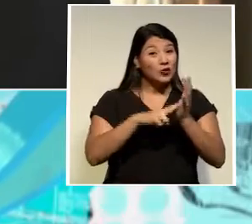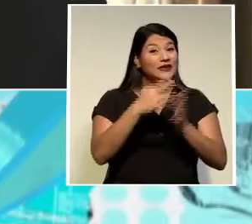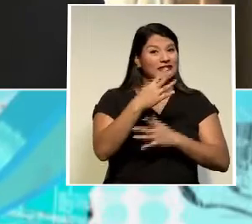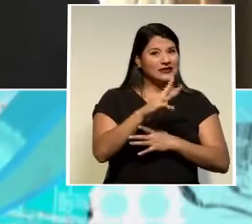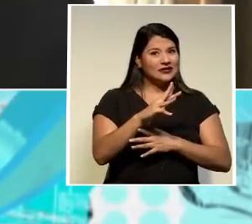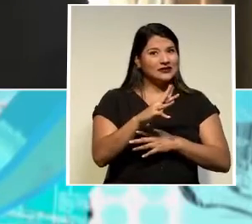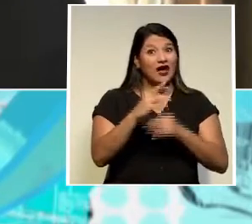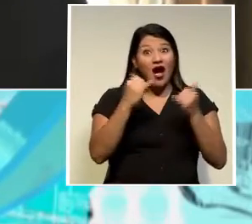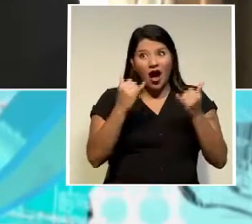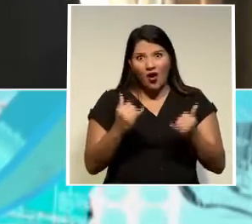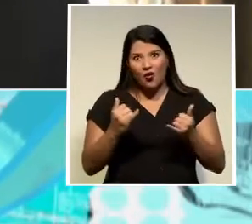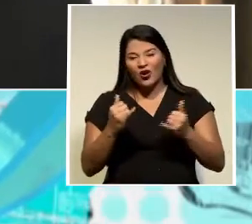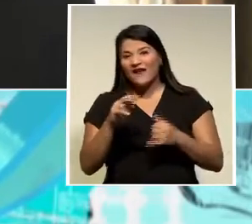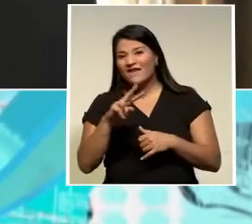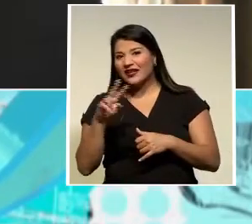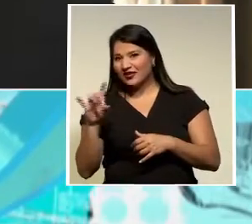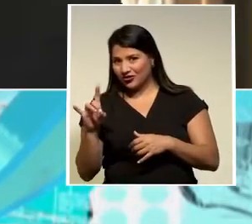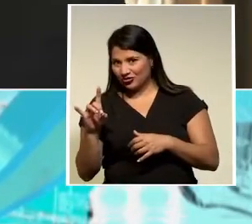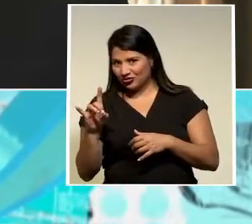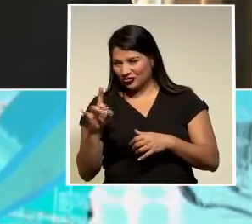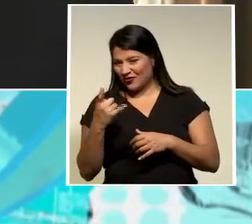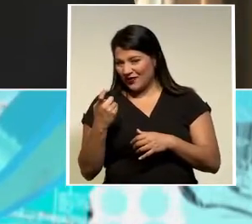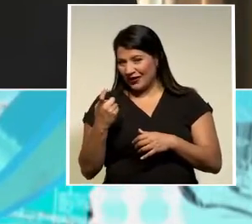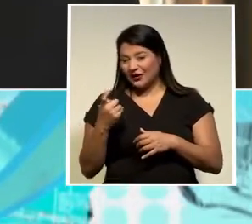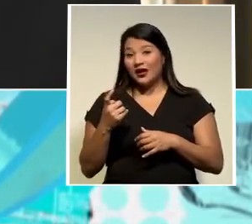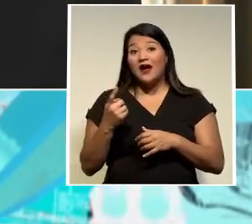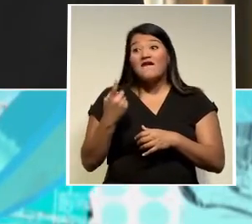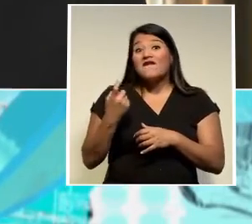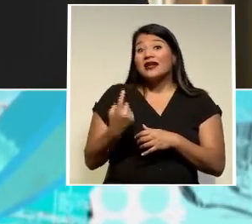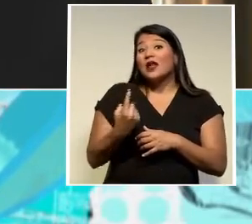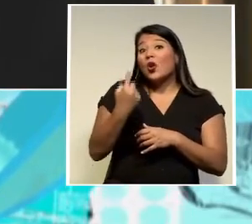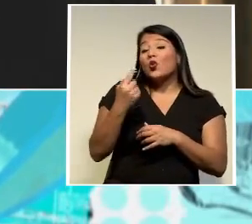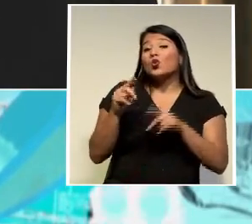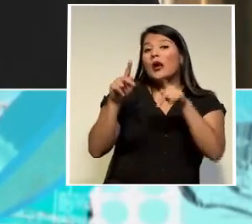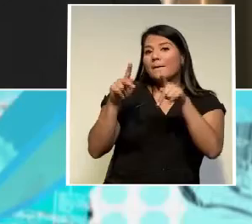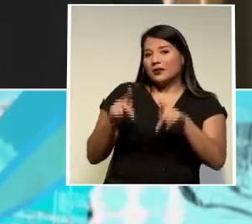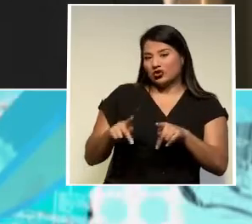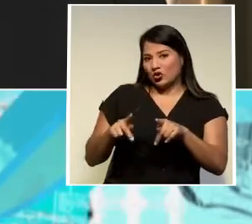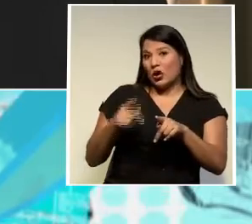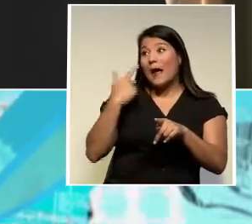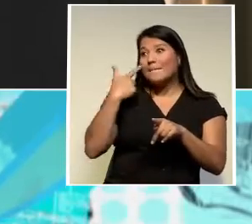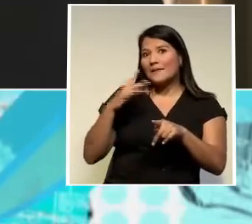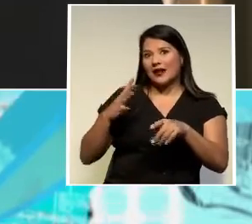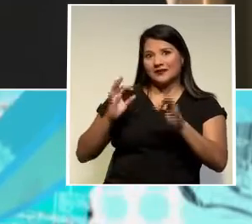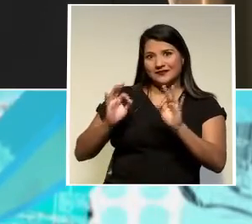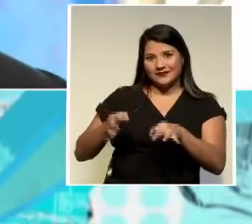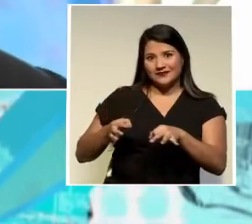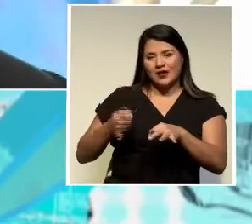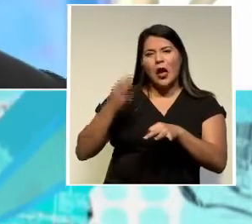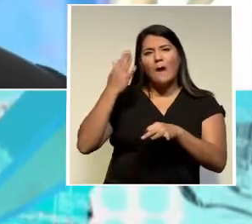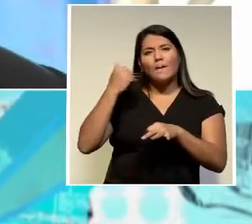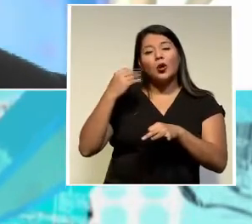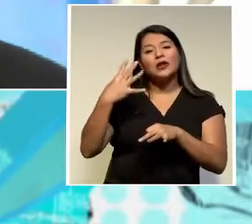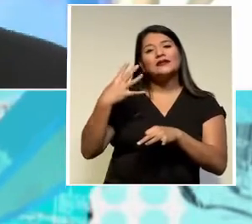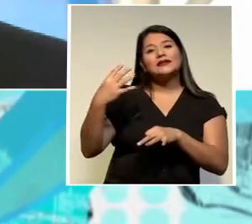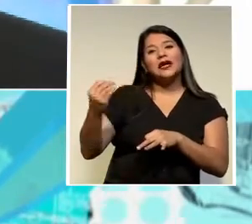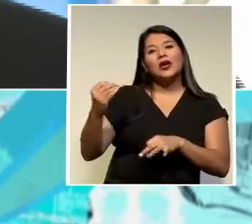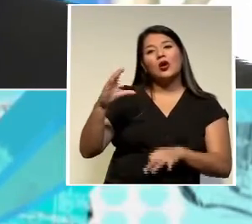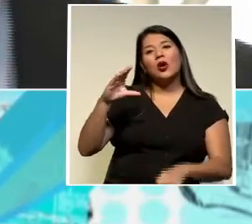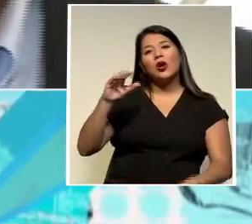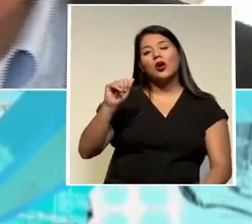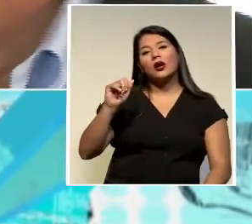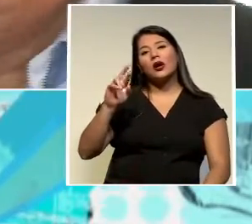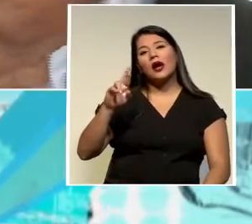ya estamos a tan solo una persona que se dé el mismo esto tras la salida de Carlos